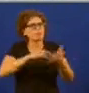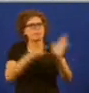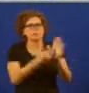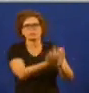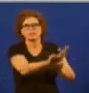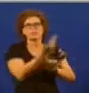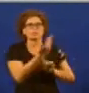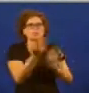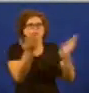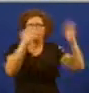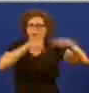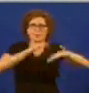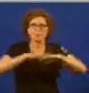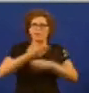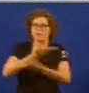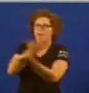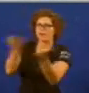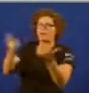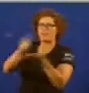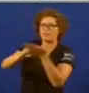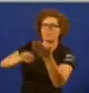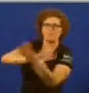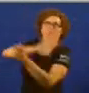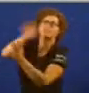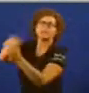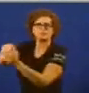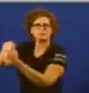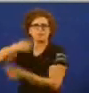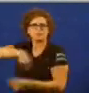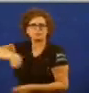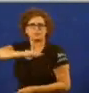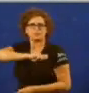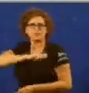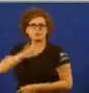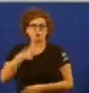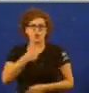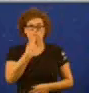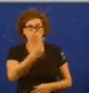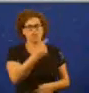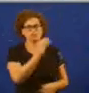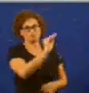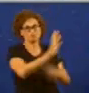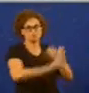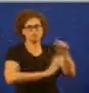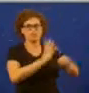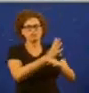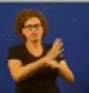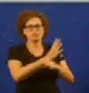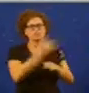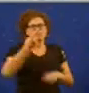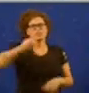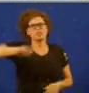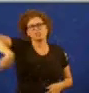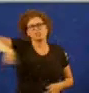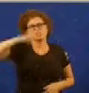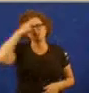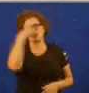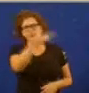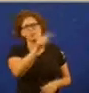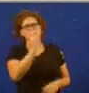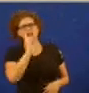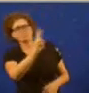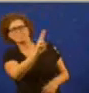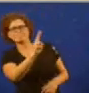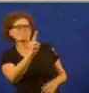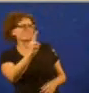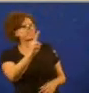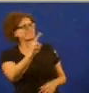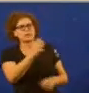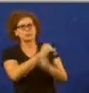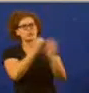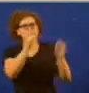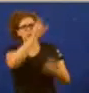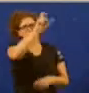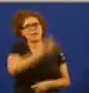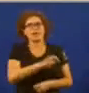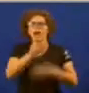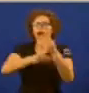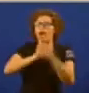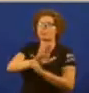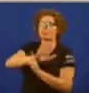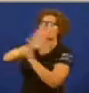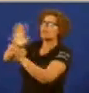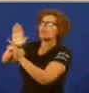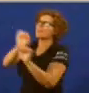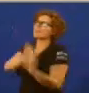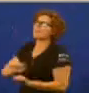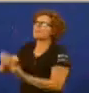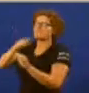recortes este o espello no que teñe que mirarse é tan non é a imase dun país ideal non é a imase dun